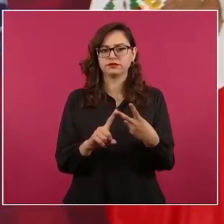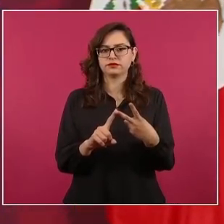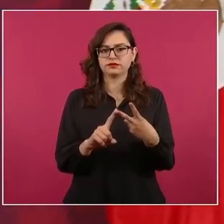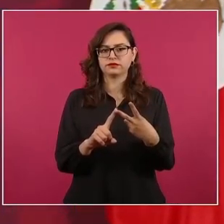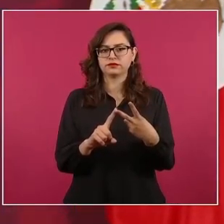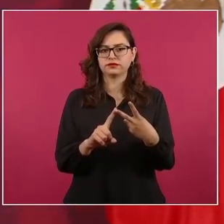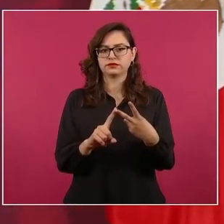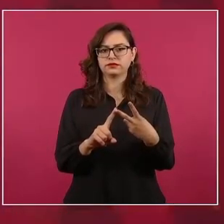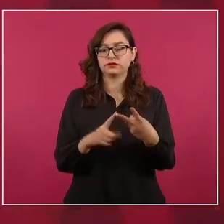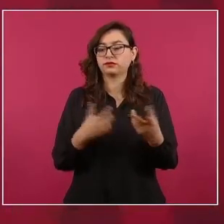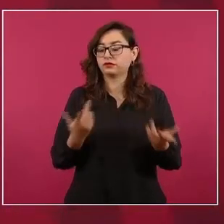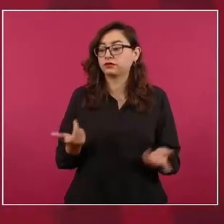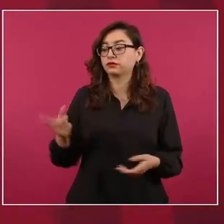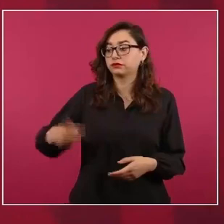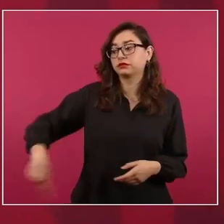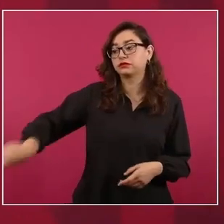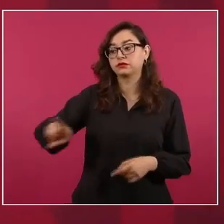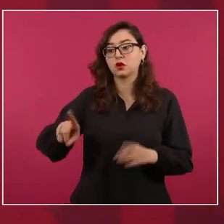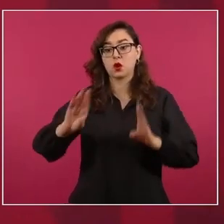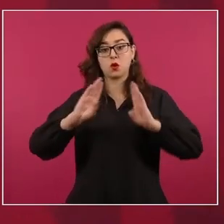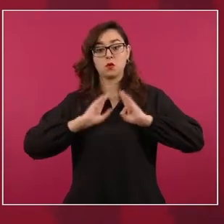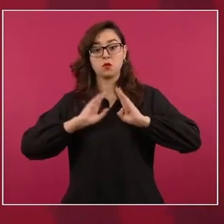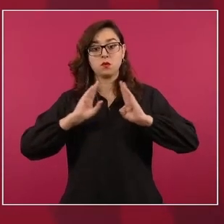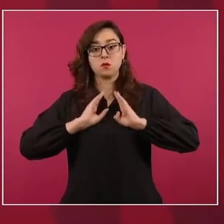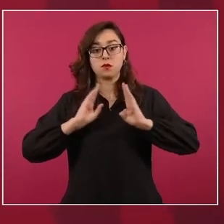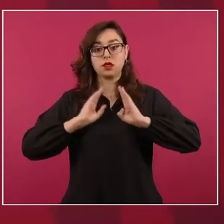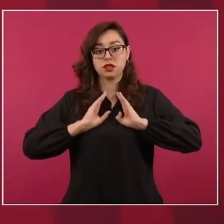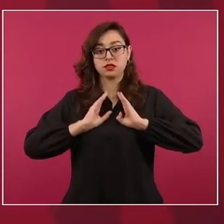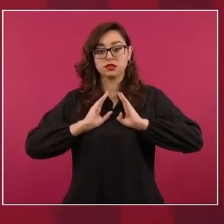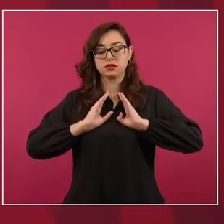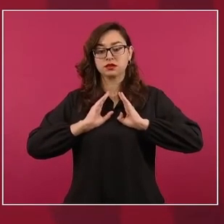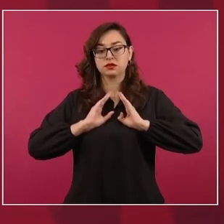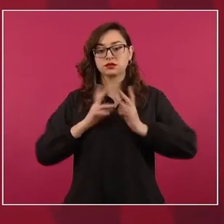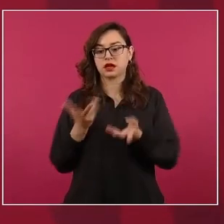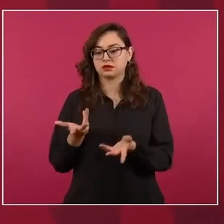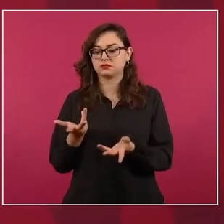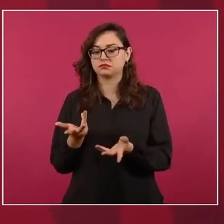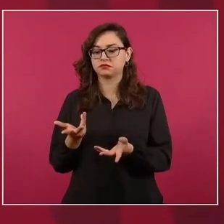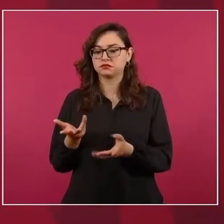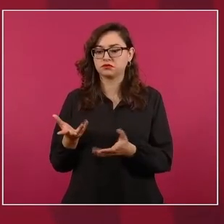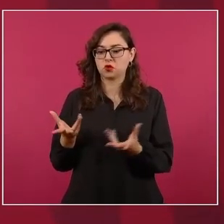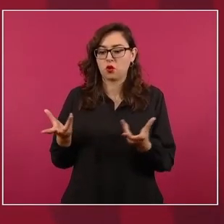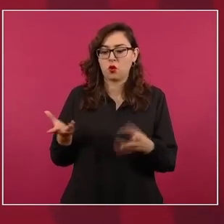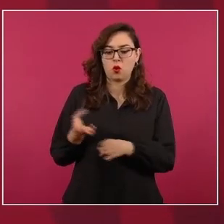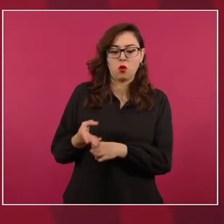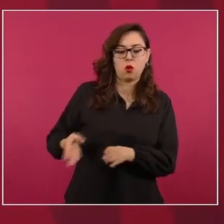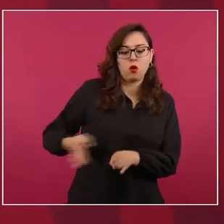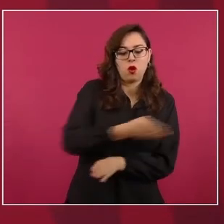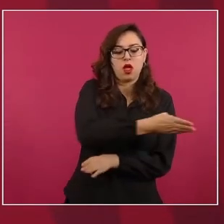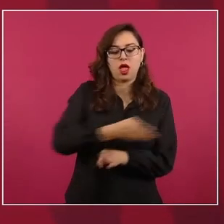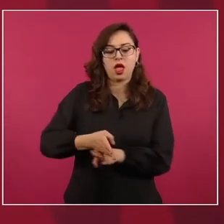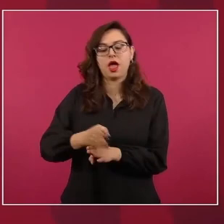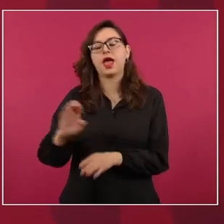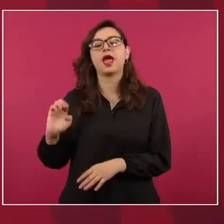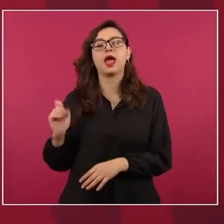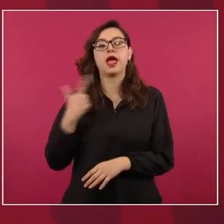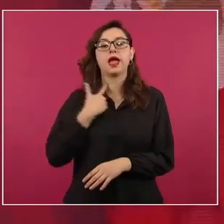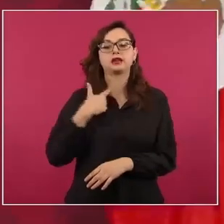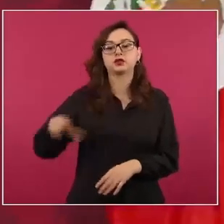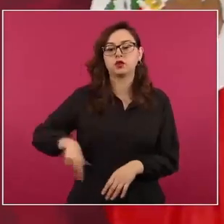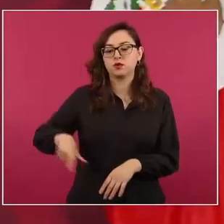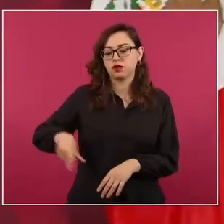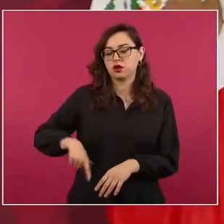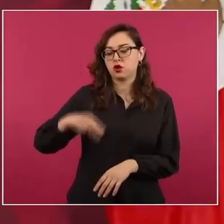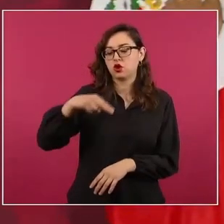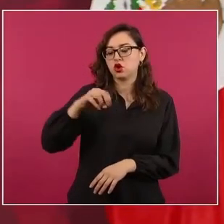enriquecieron en el periodo de mayor saqueo en la historia de